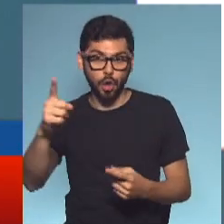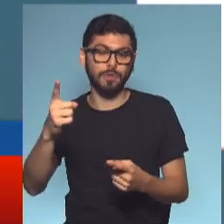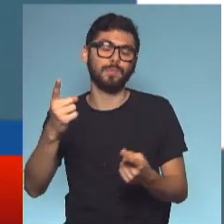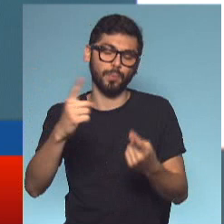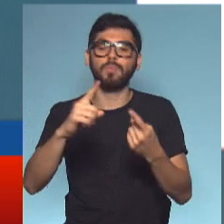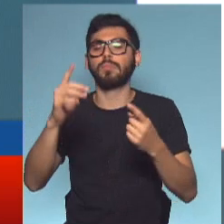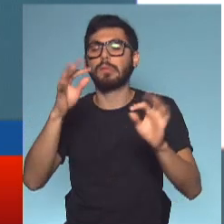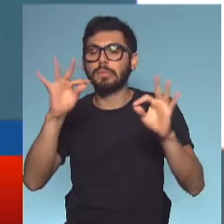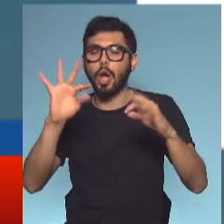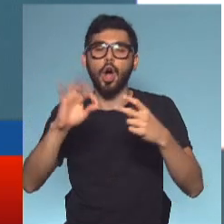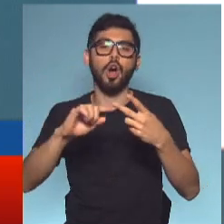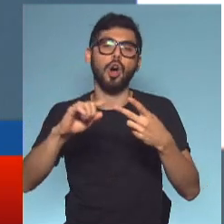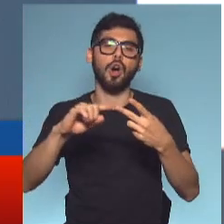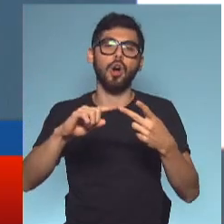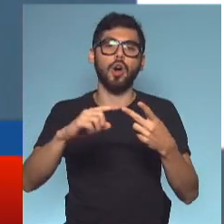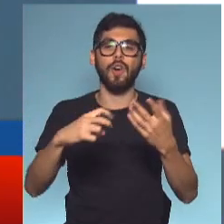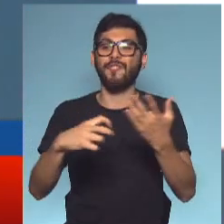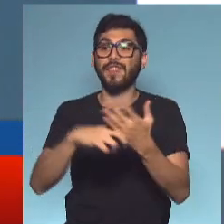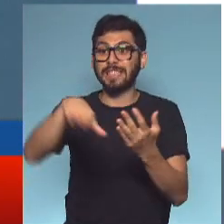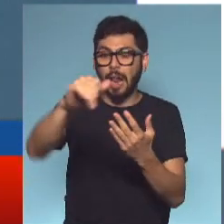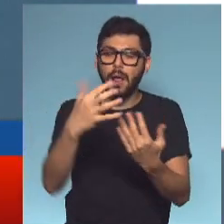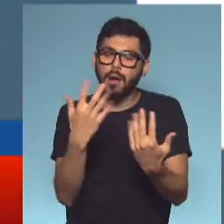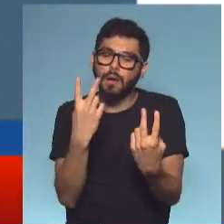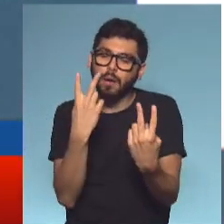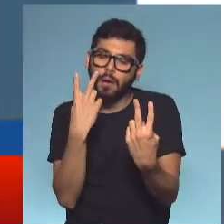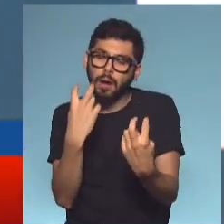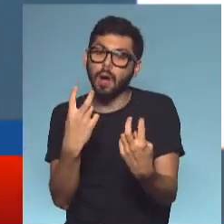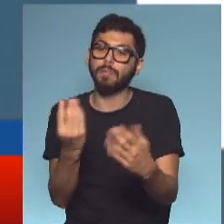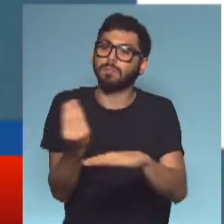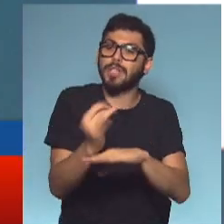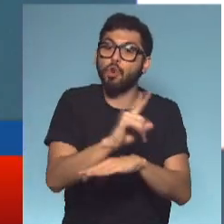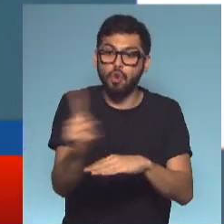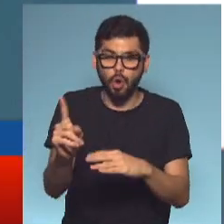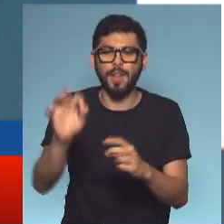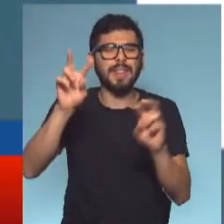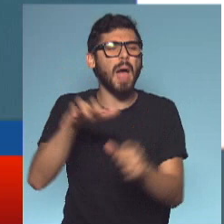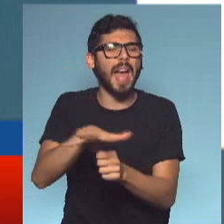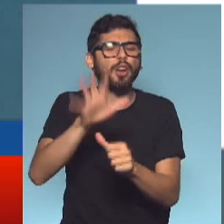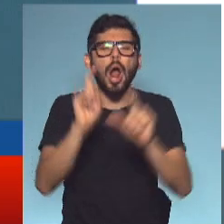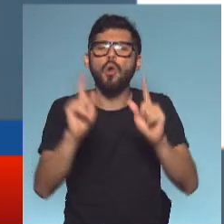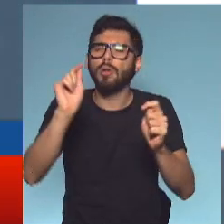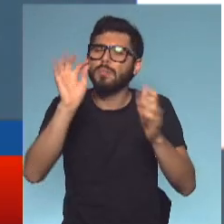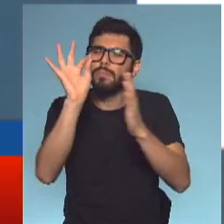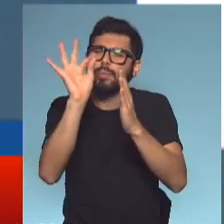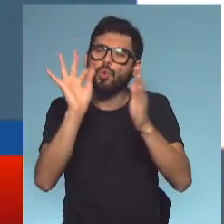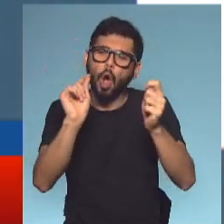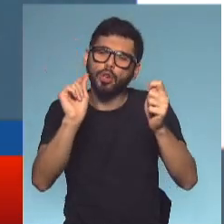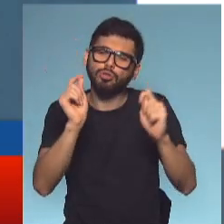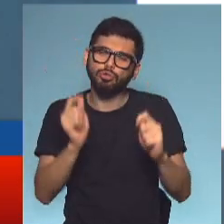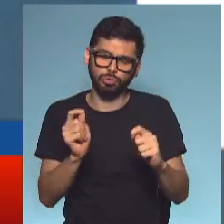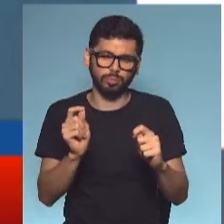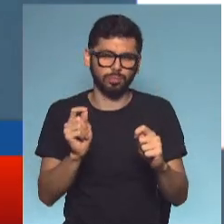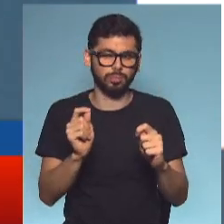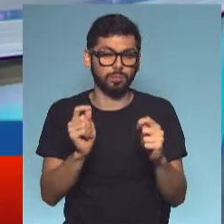mesas para evaluar a fiscales para censos en los cargos, algunas cuestiones de género. Eran algunas cosas que se estaba haciendo en el proyecto del Senado.